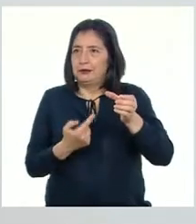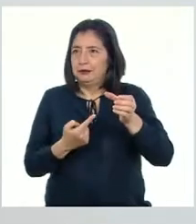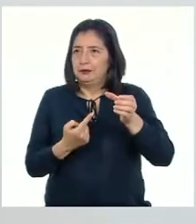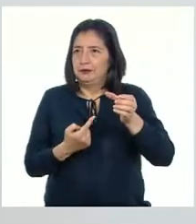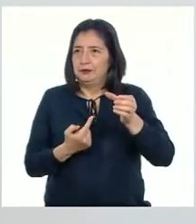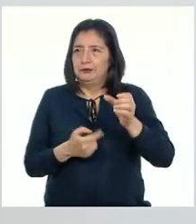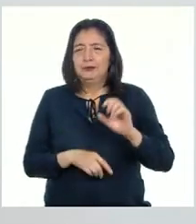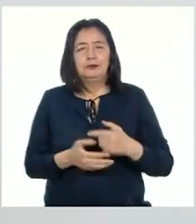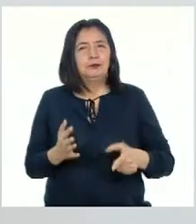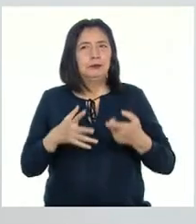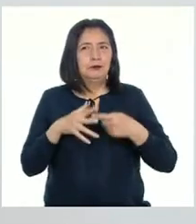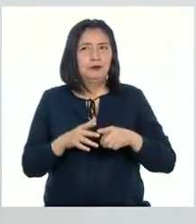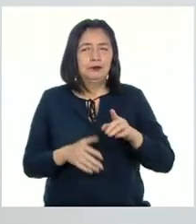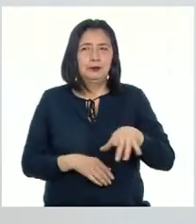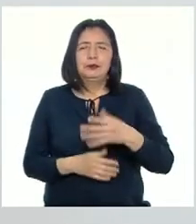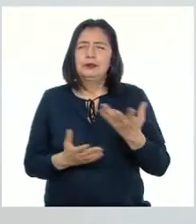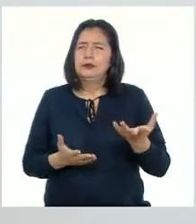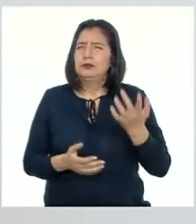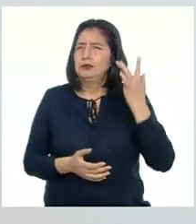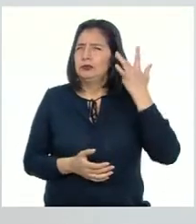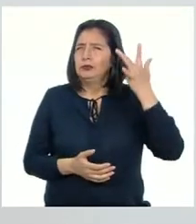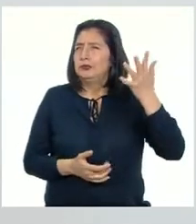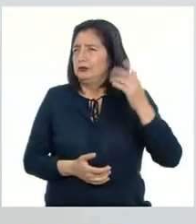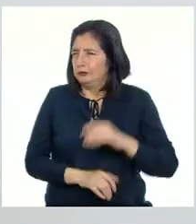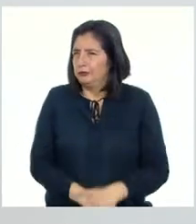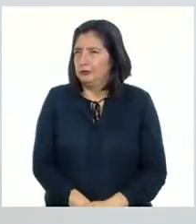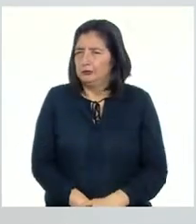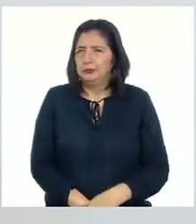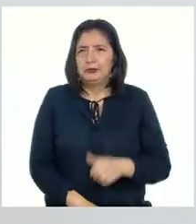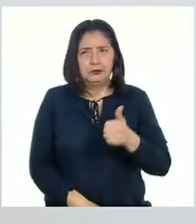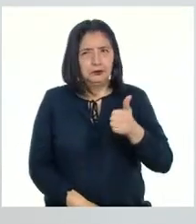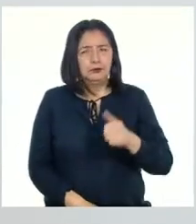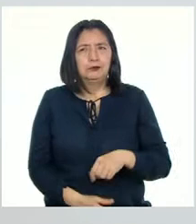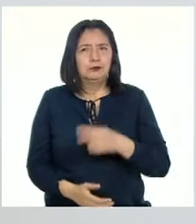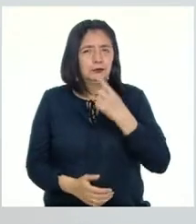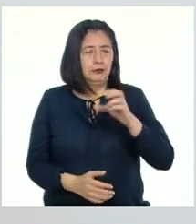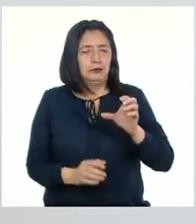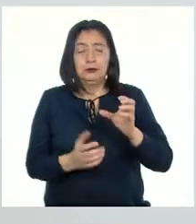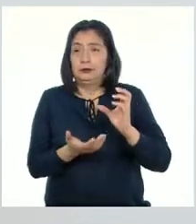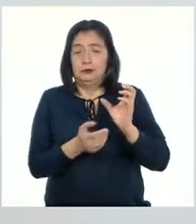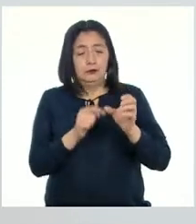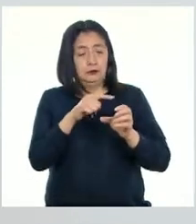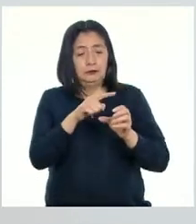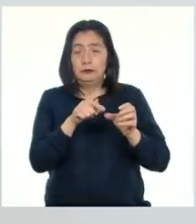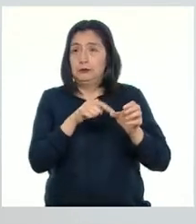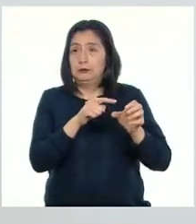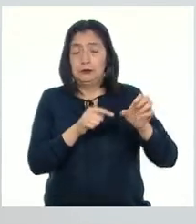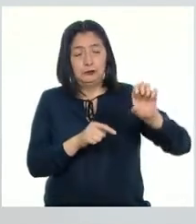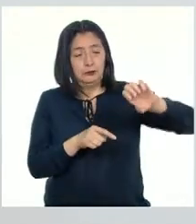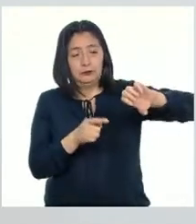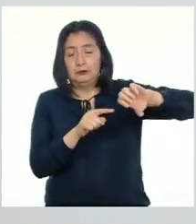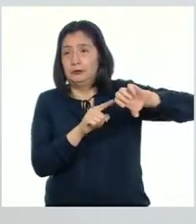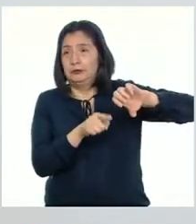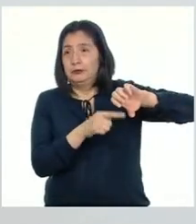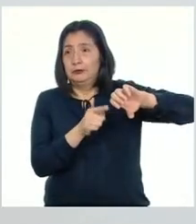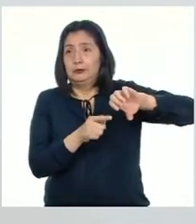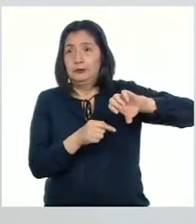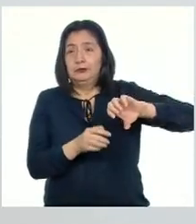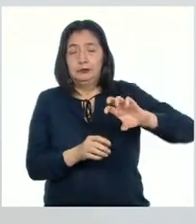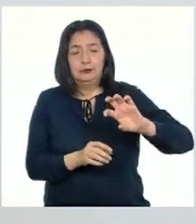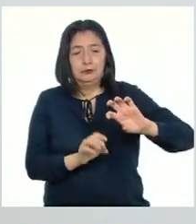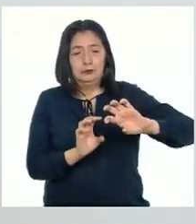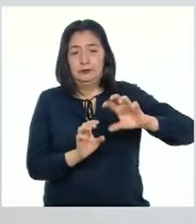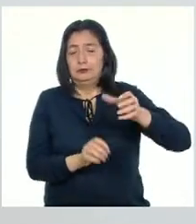Y vamos a empezar a descubrir los sonidos Muy bien, vamos a utilizar la parte, este orificio y nos vamos a